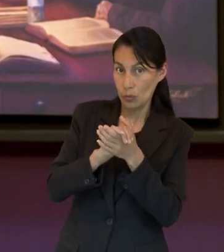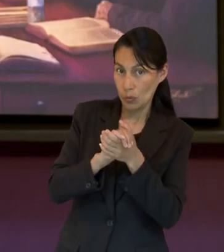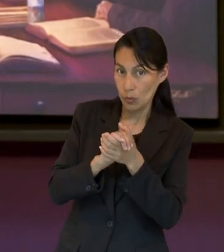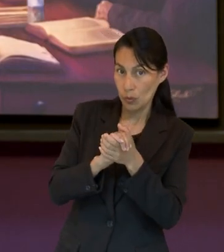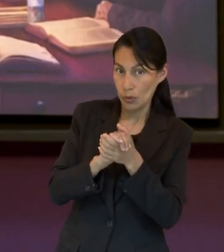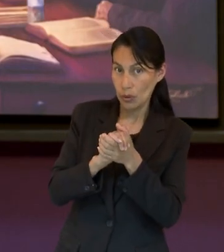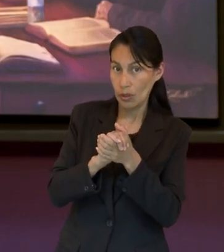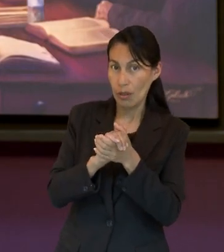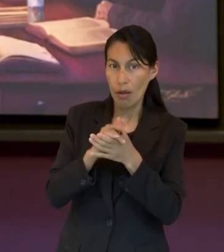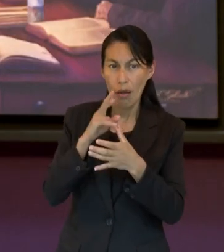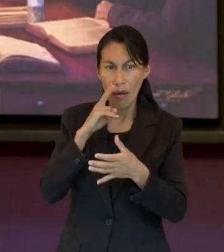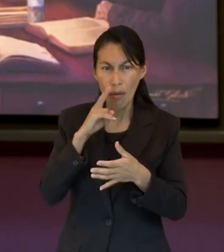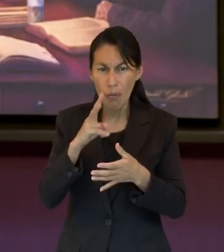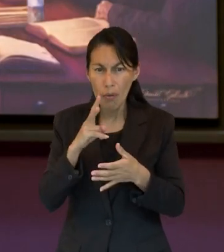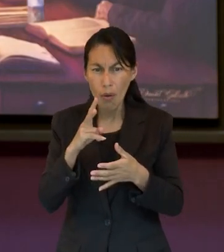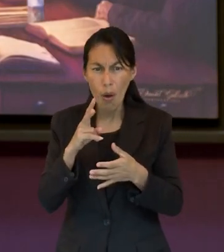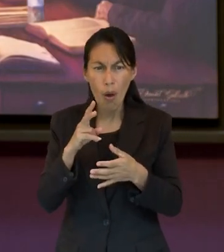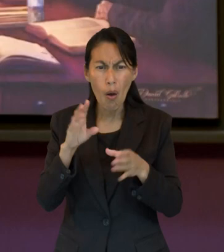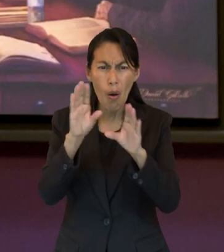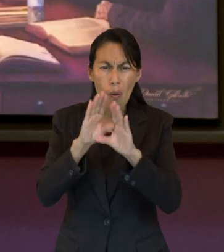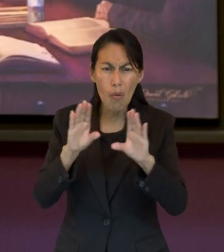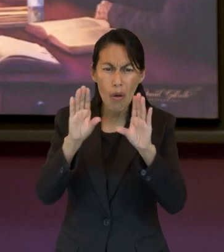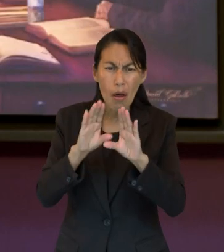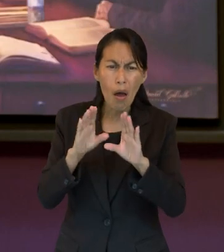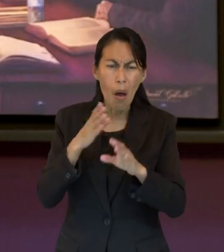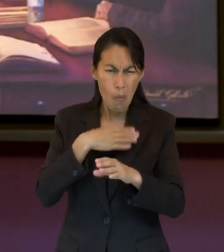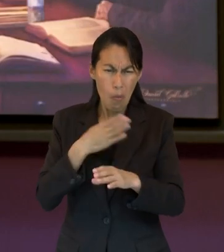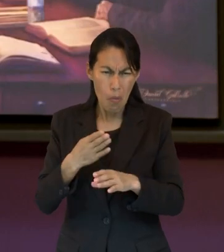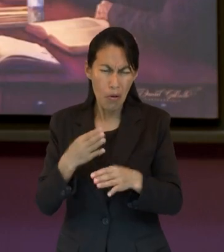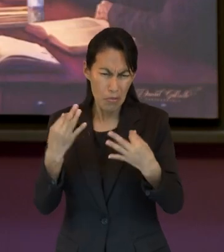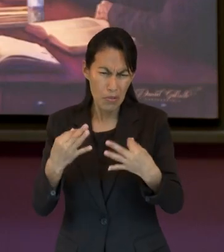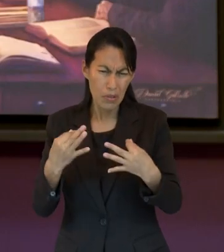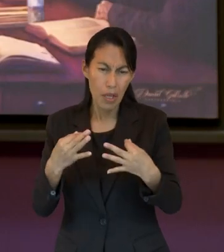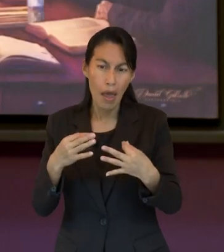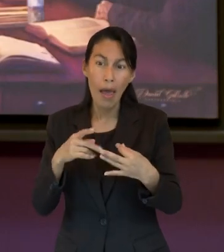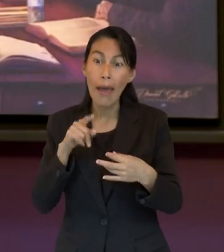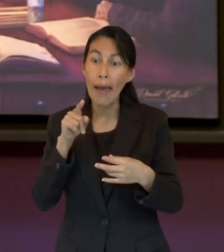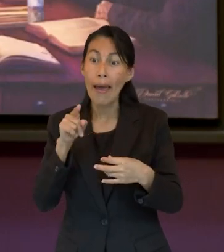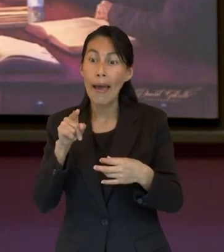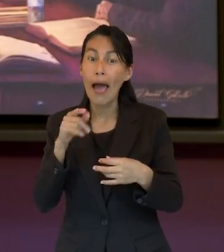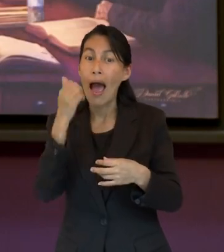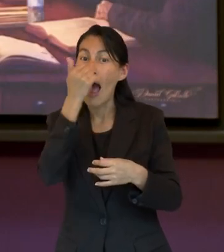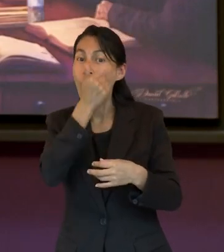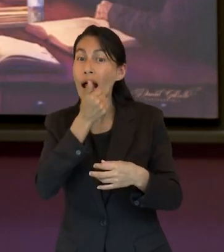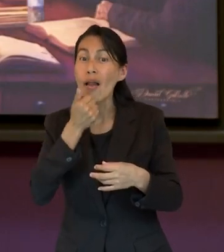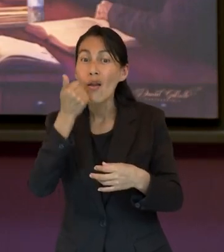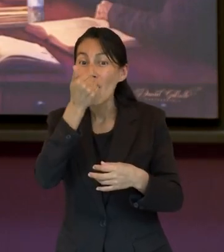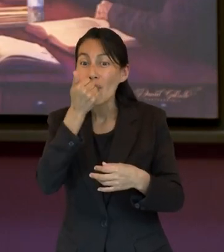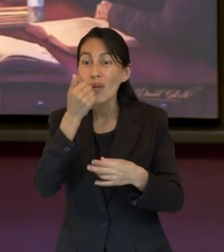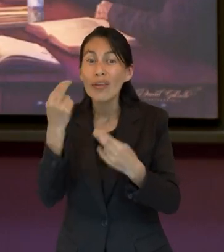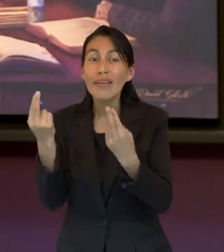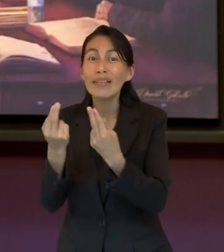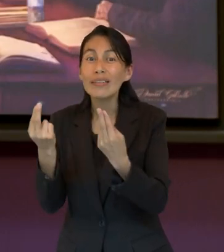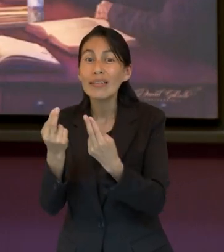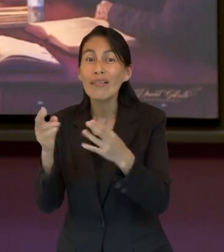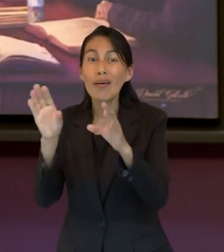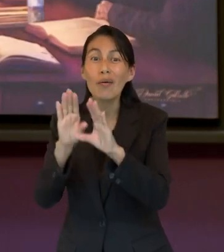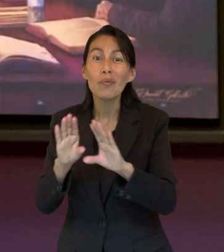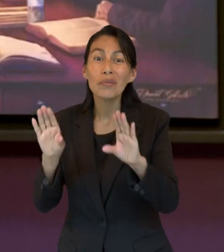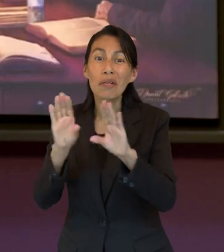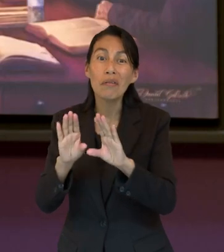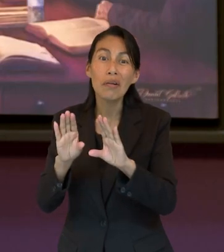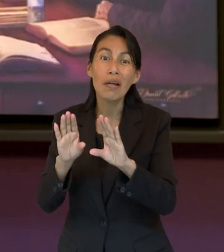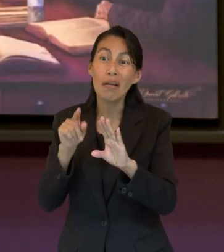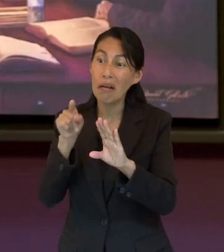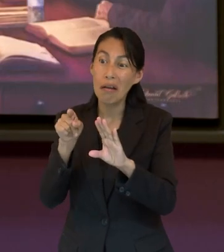una computadora que estaba en buenas buenas condiciones estaba funcionable y escuchamos de un alumno de mi esposa que